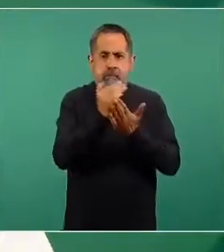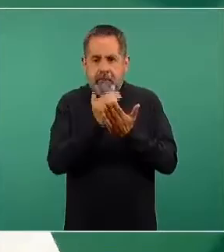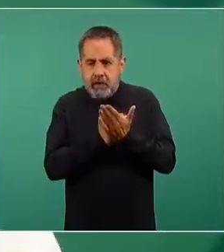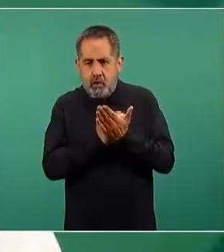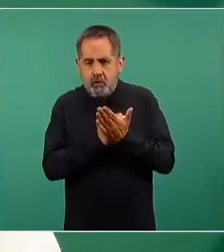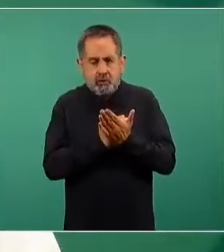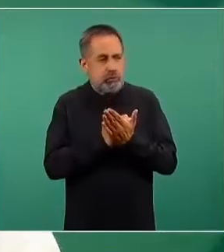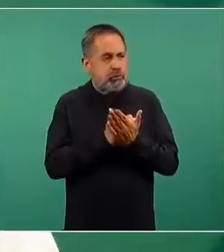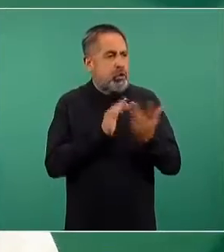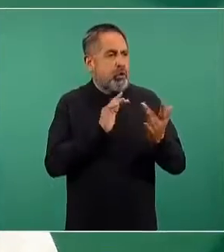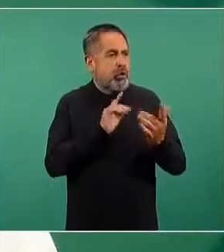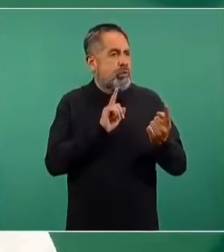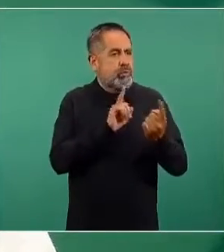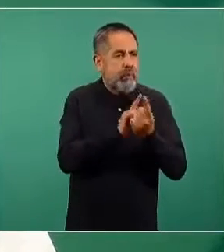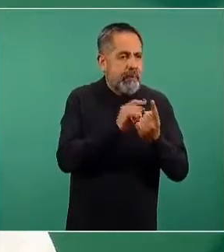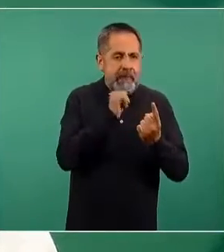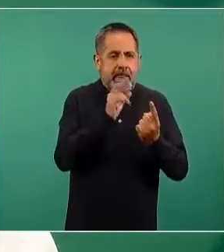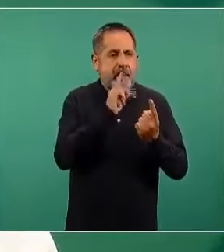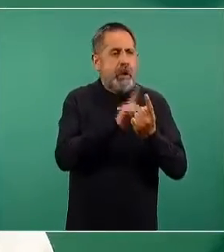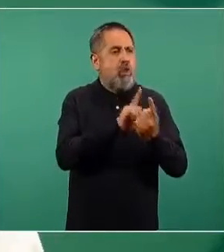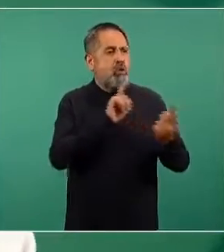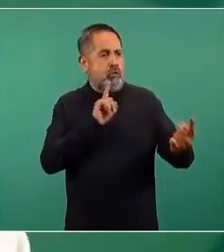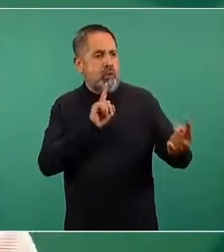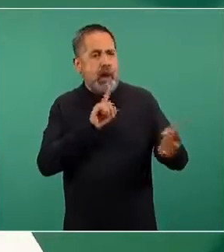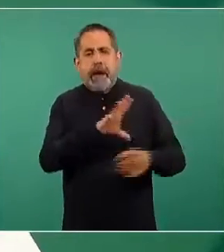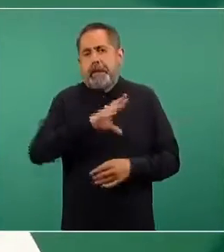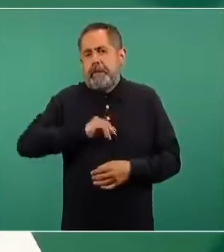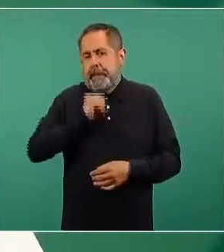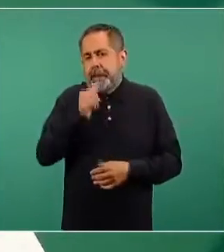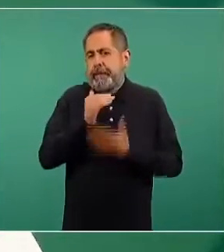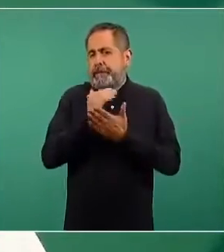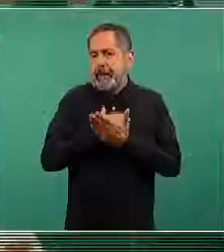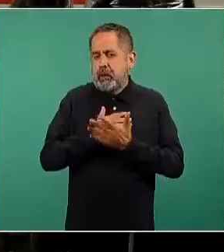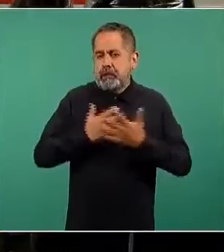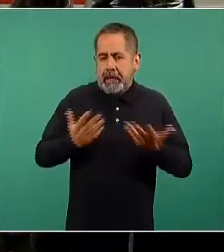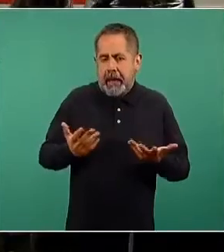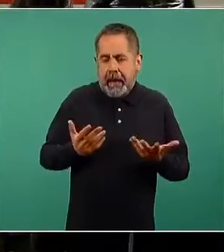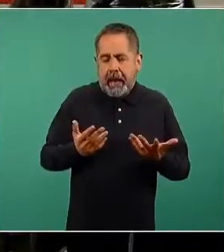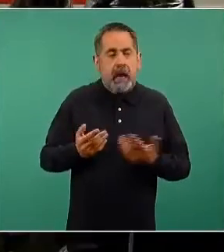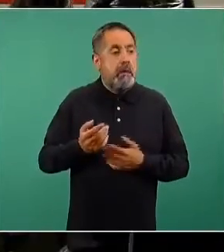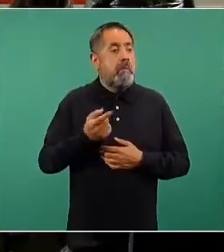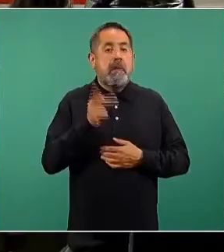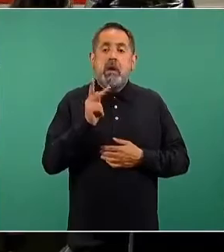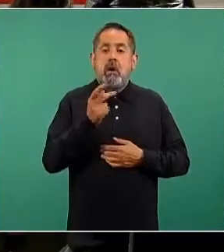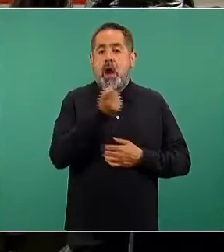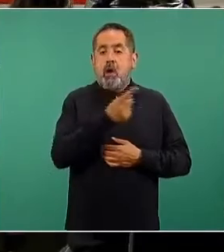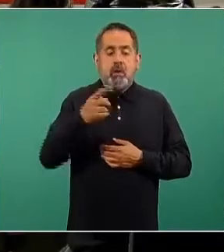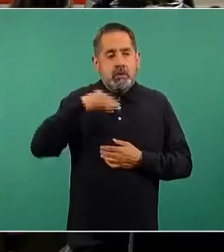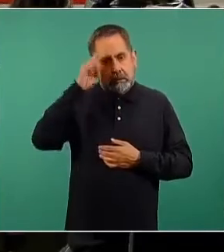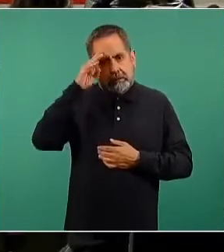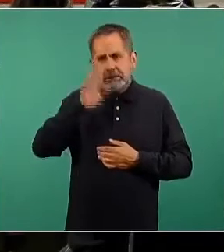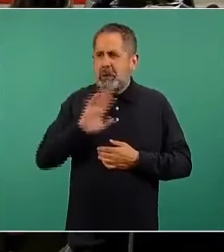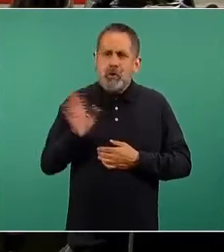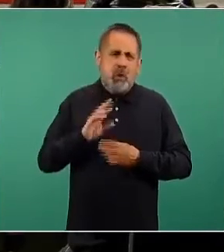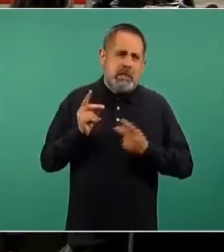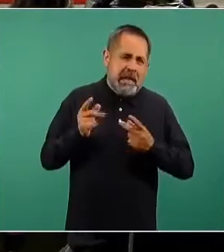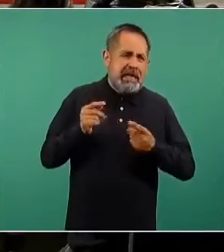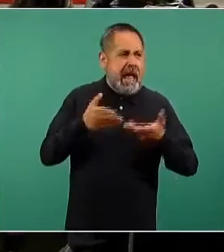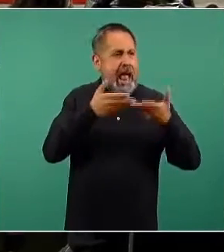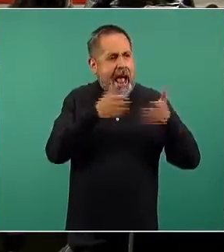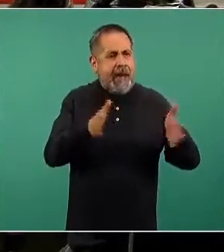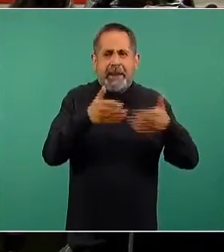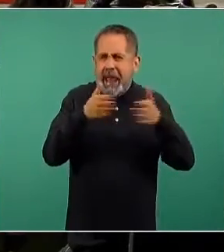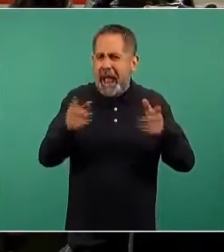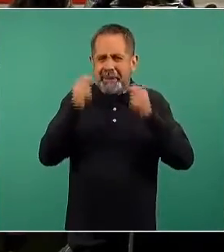contagios de persona a persona, muchas veces se contrapone con la intención de acelerar el paso en abrir